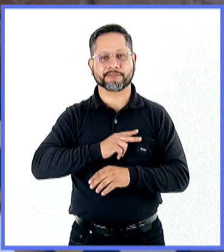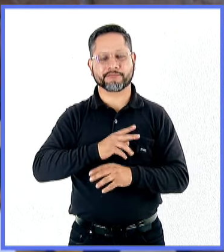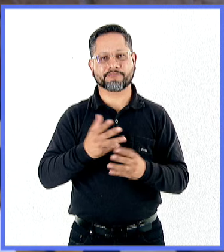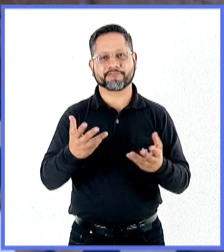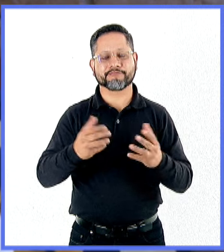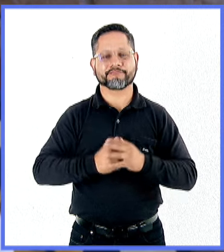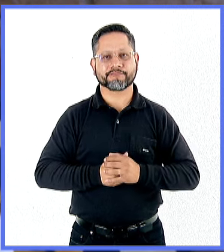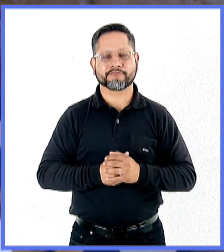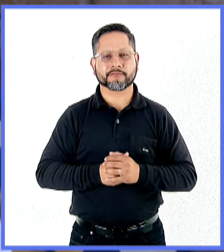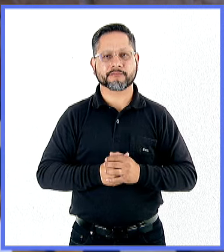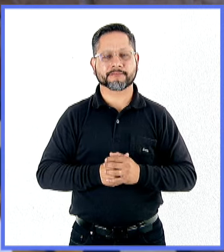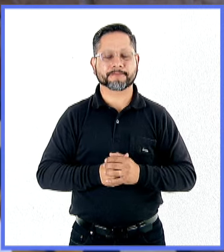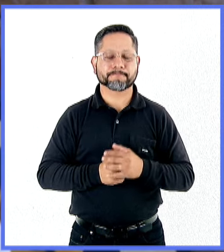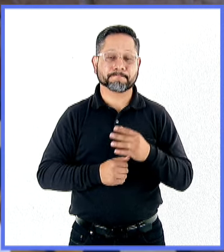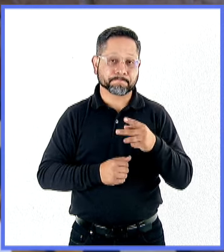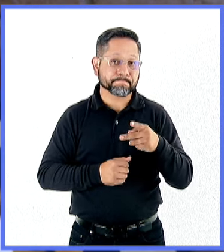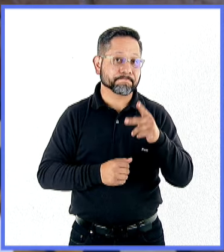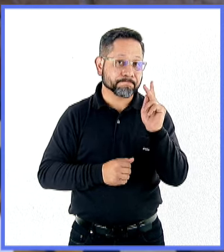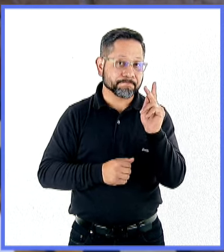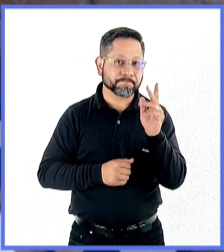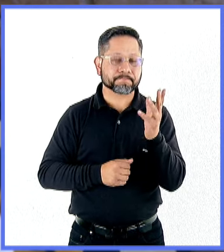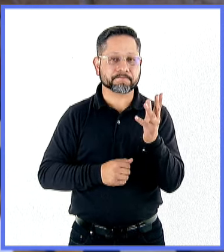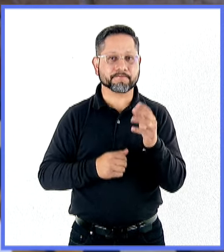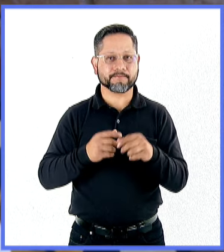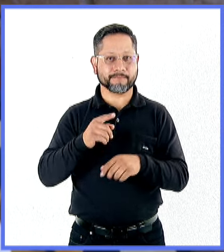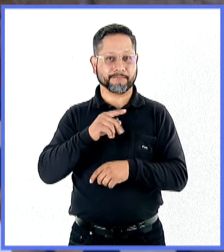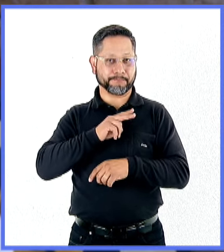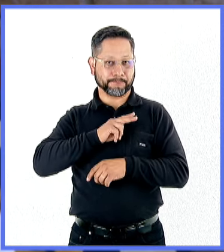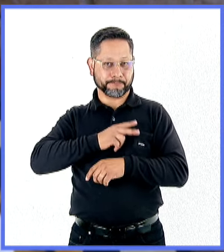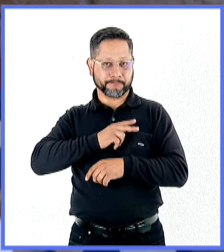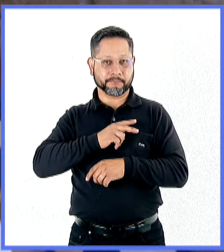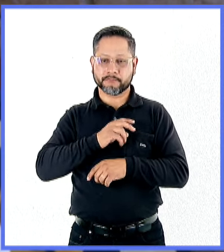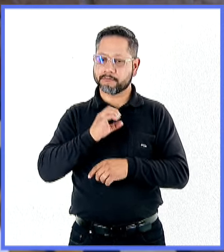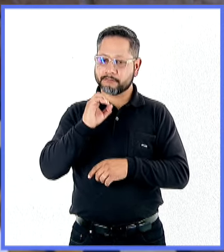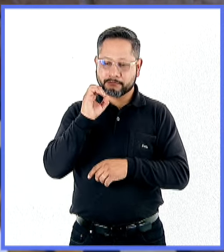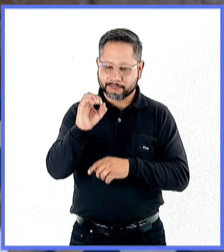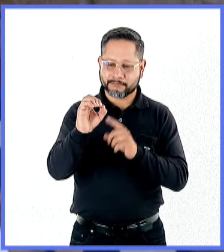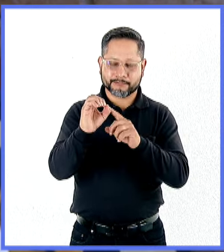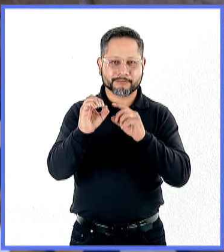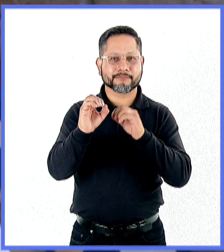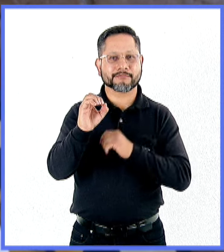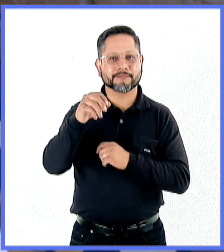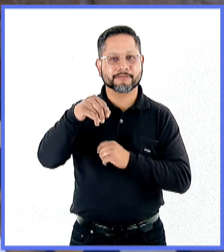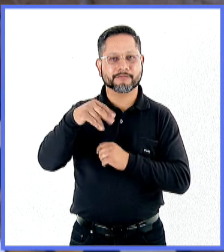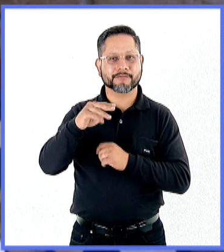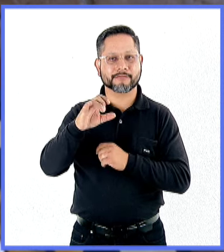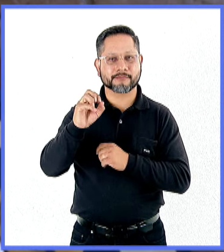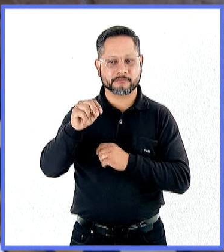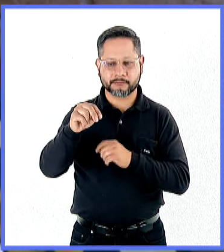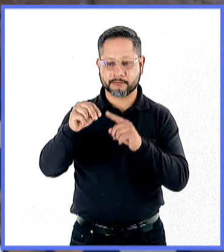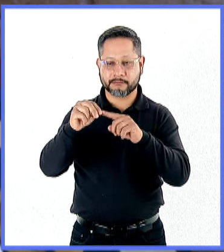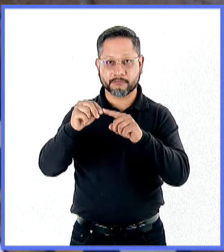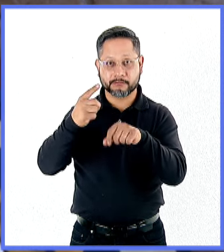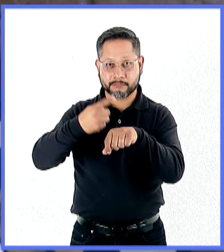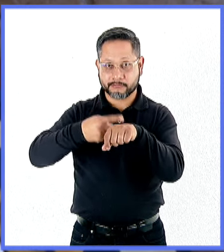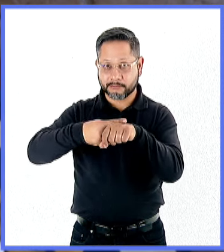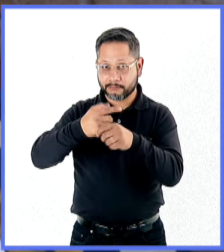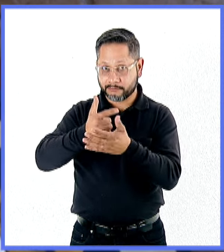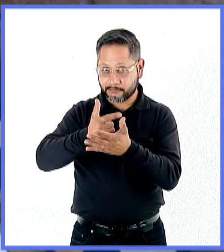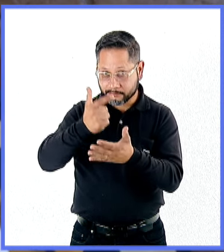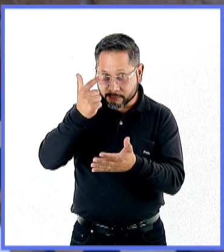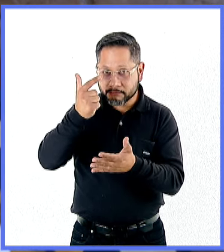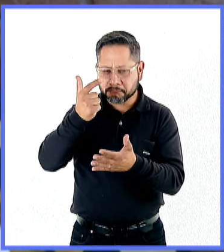De todas maneras, el virus sigue siendo Omicron y, por tanto, no parece generar una enfermedad